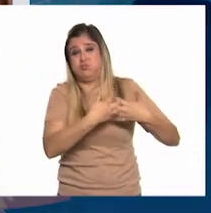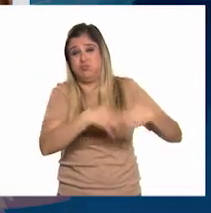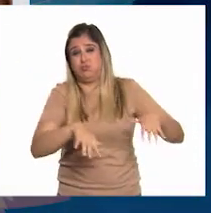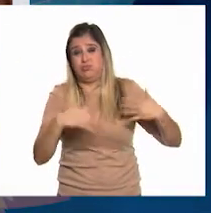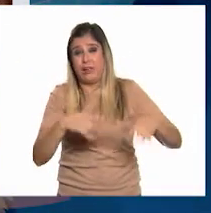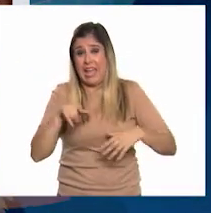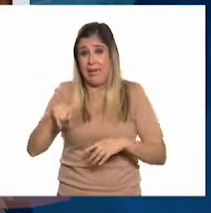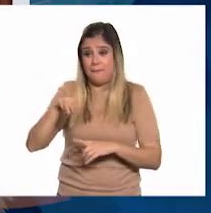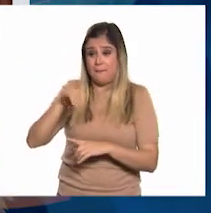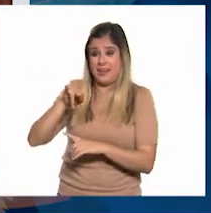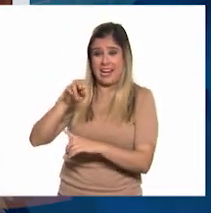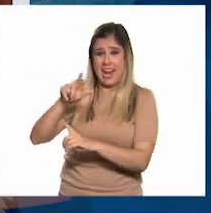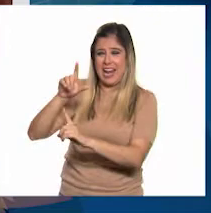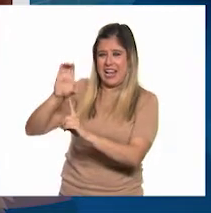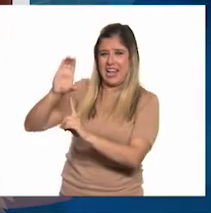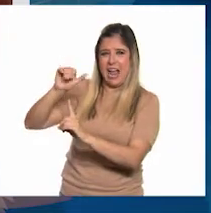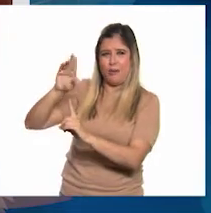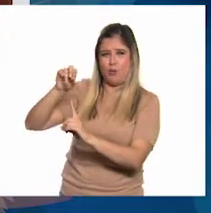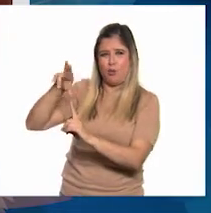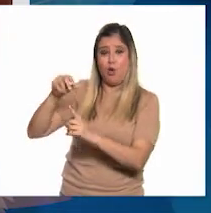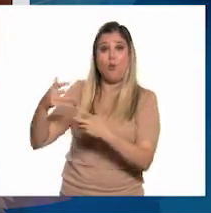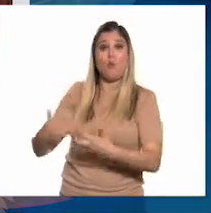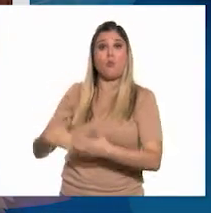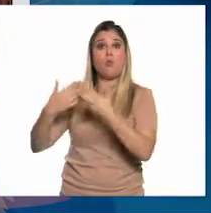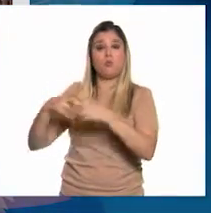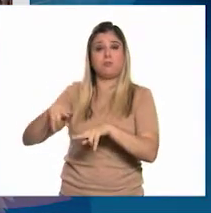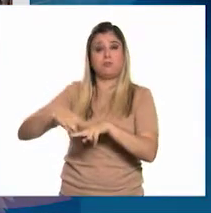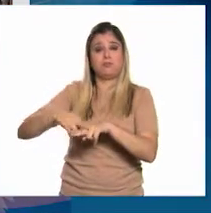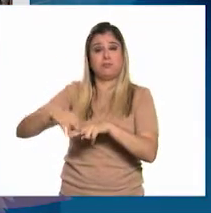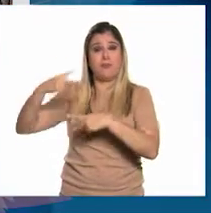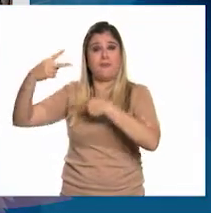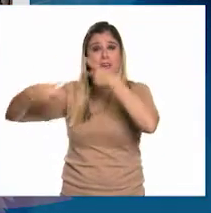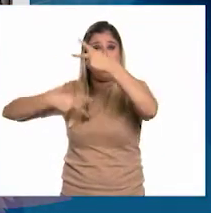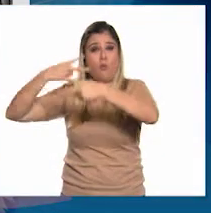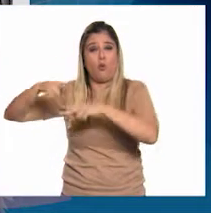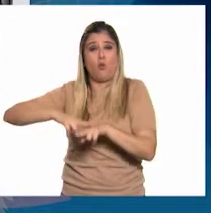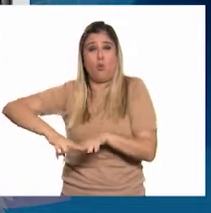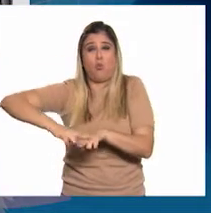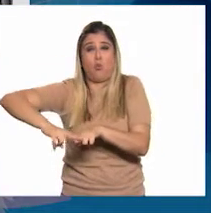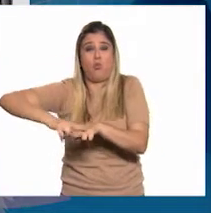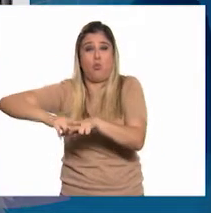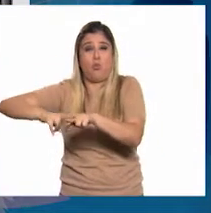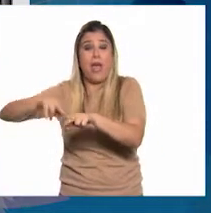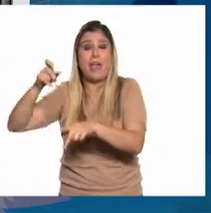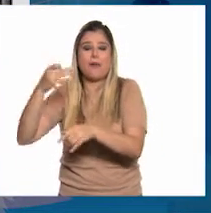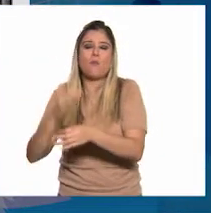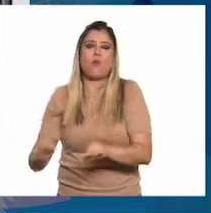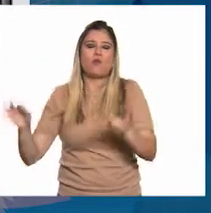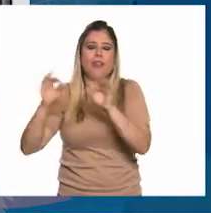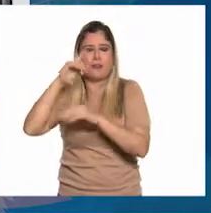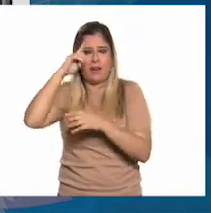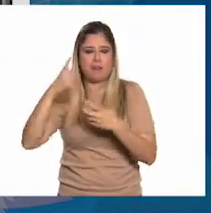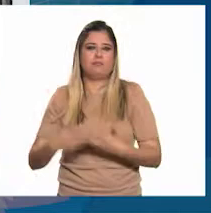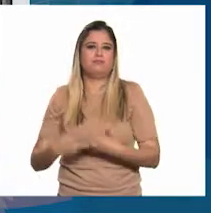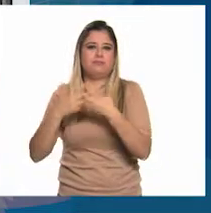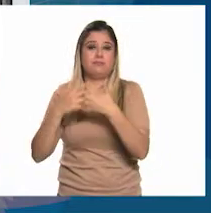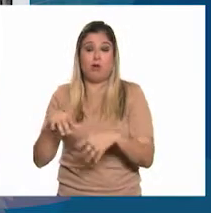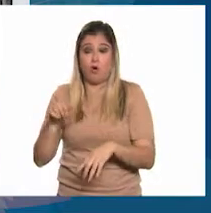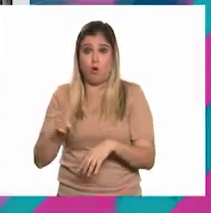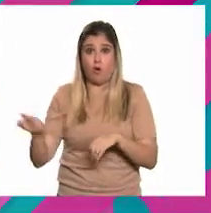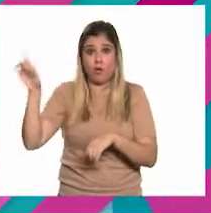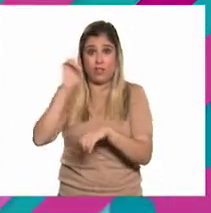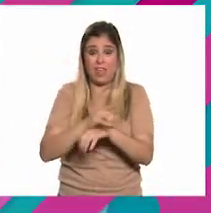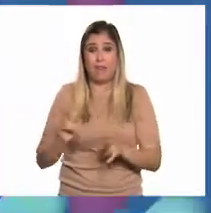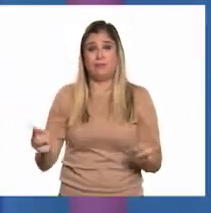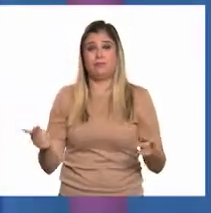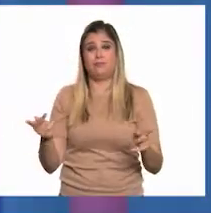este mineral funcionaba la máquina de vapor y fue importante para el desarrollo de la industria. Hoy en día, la producción de